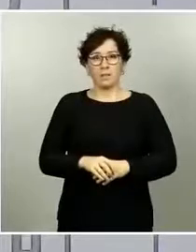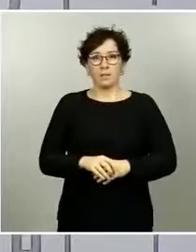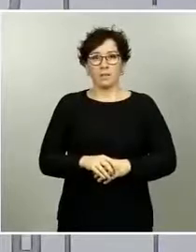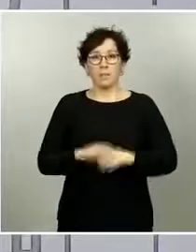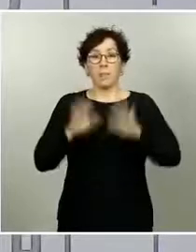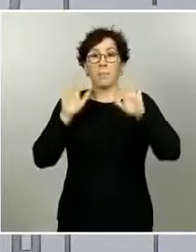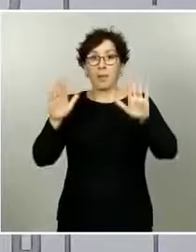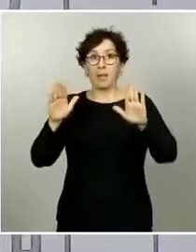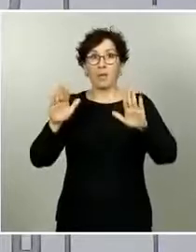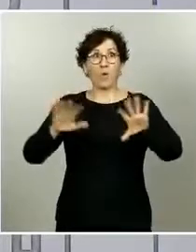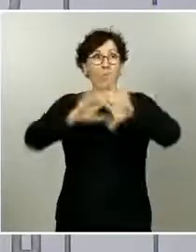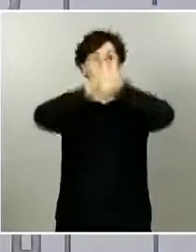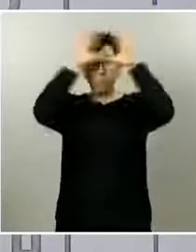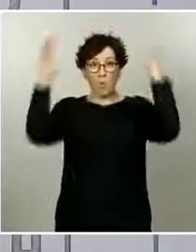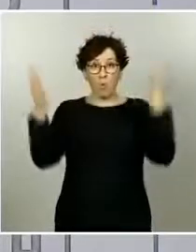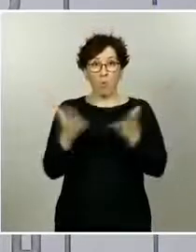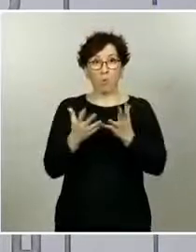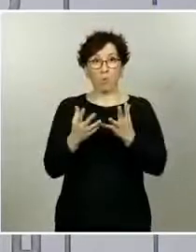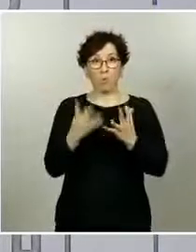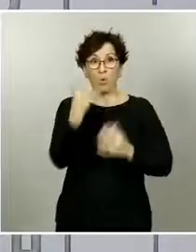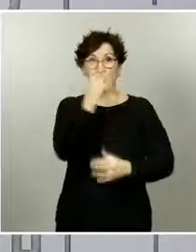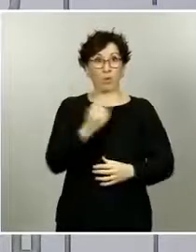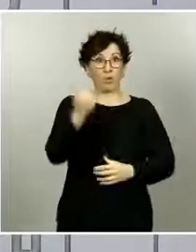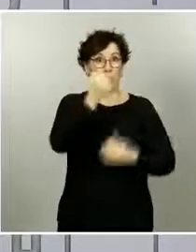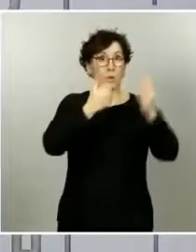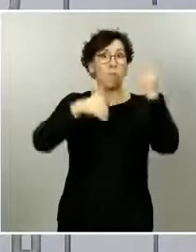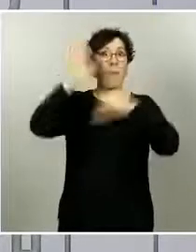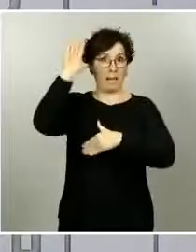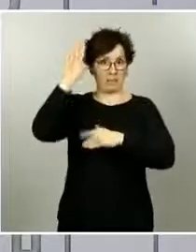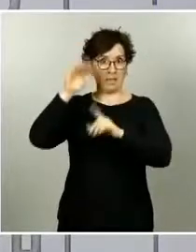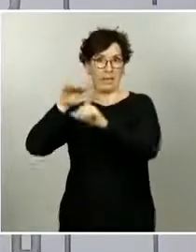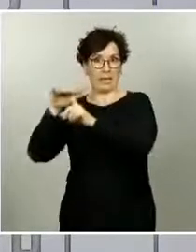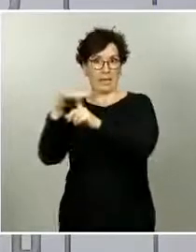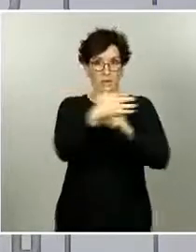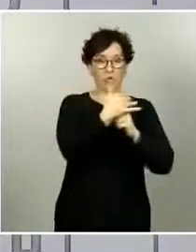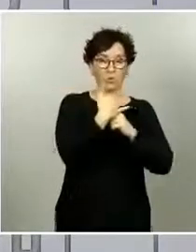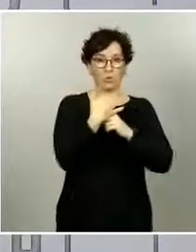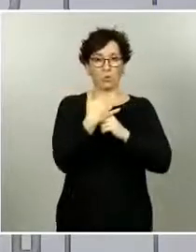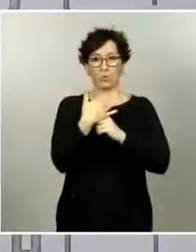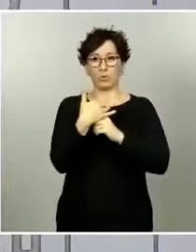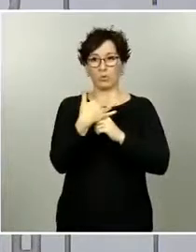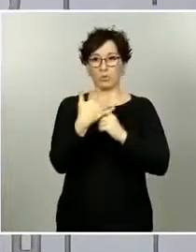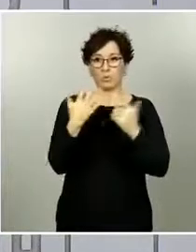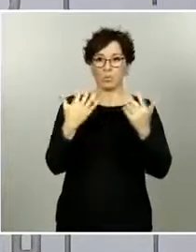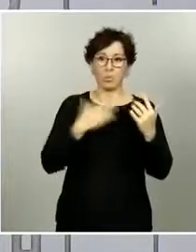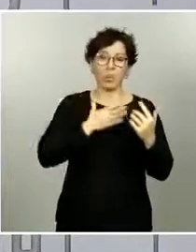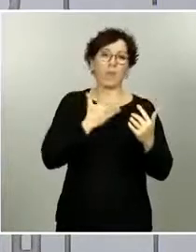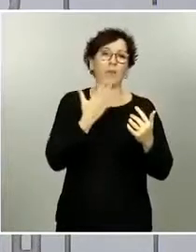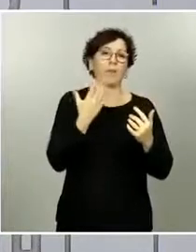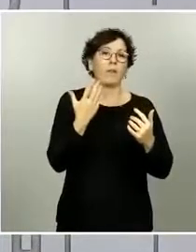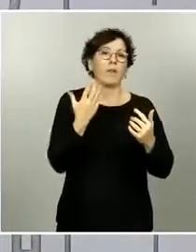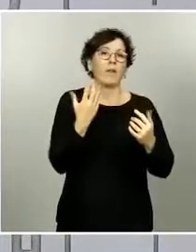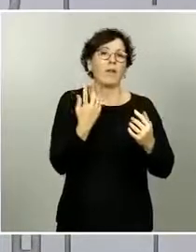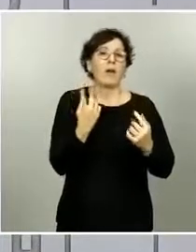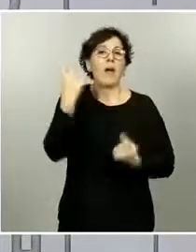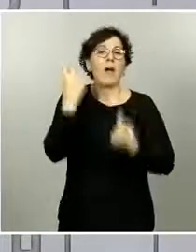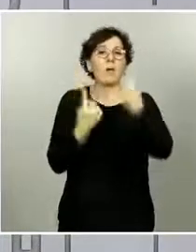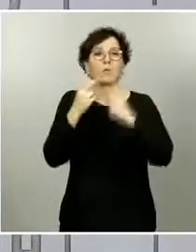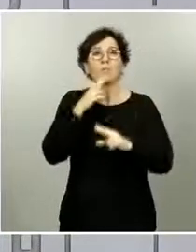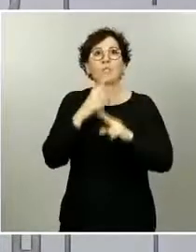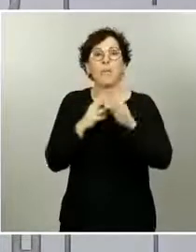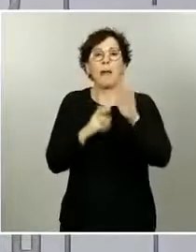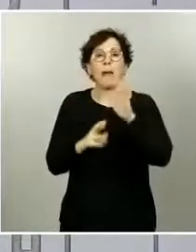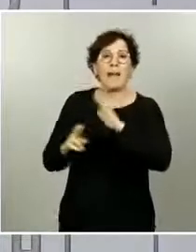muy sólida. Personalmente creo que con todo el número de casos que hay en el mundo, más de cuatro millones si no recuerdo mal,